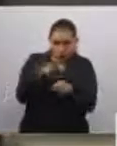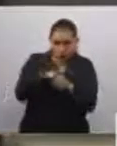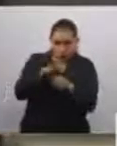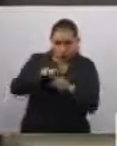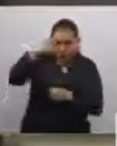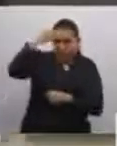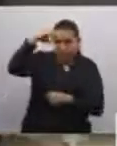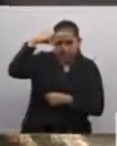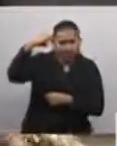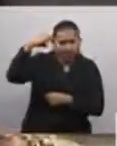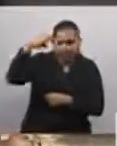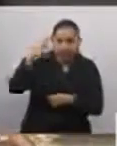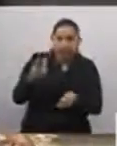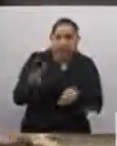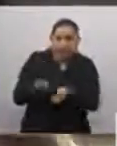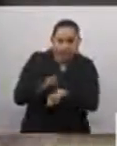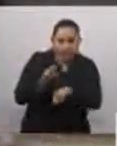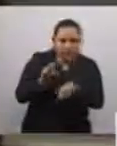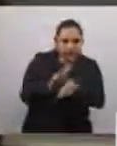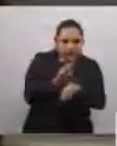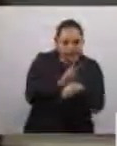de los sucesos. Es cuanto, señora Presidenta.